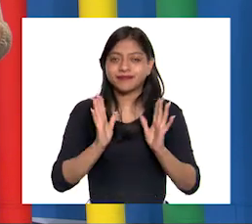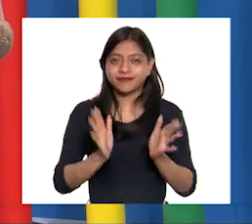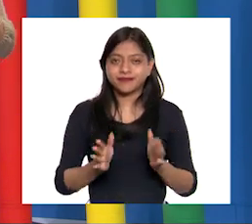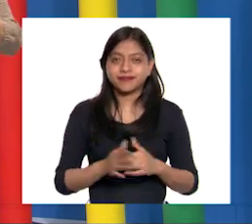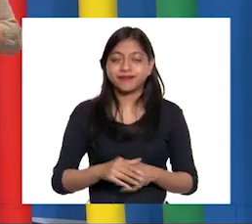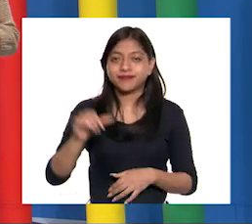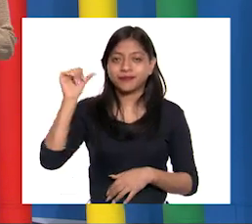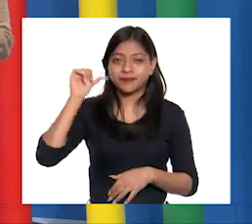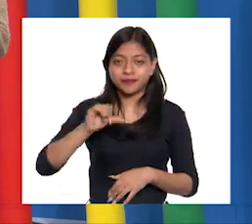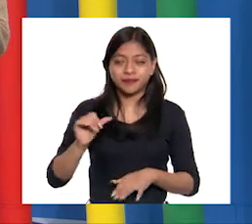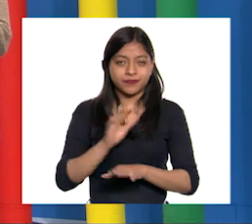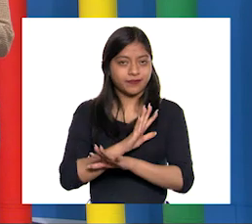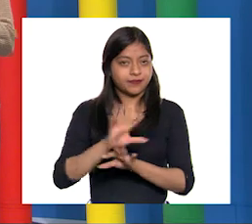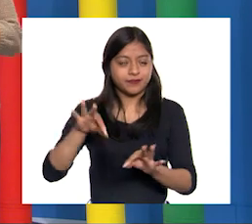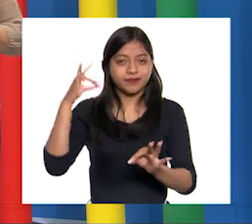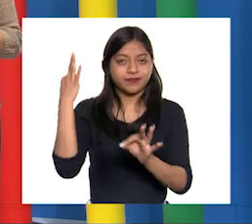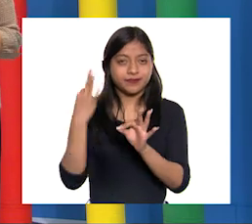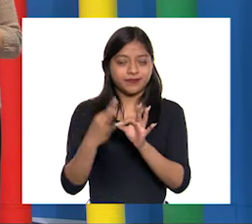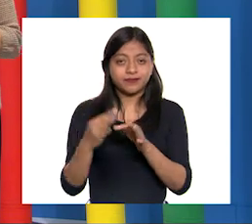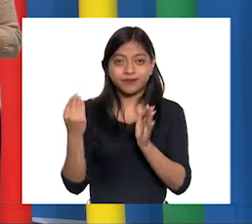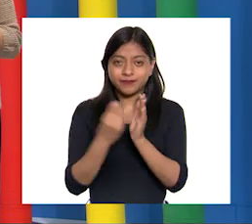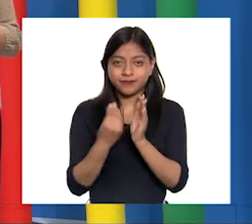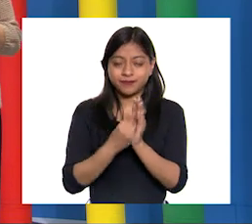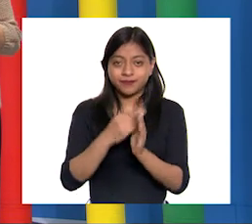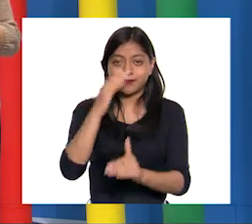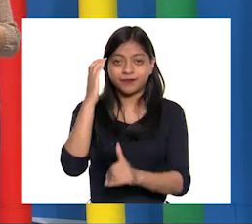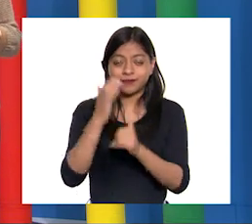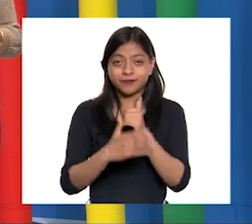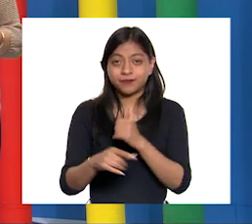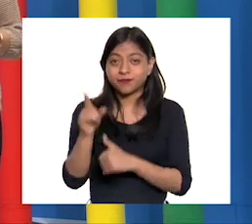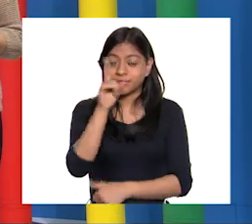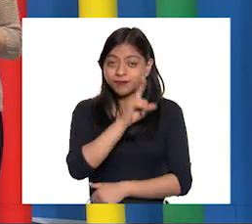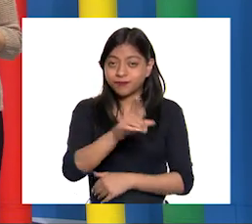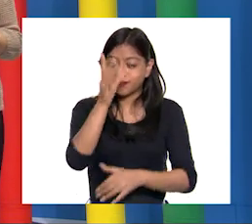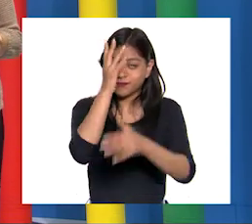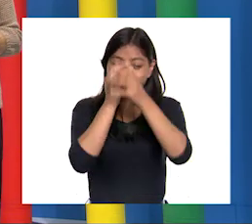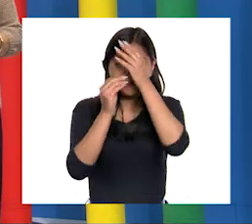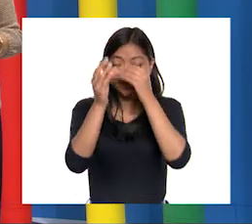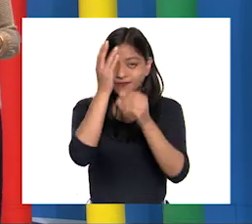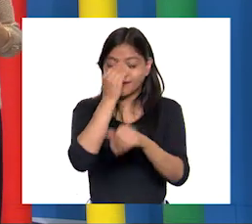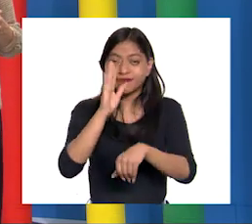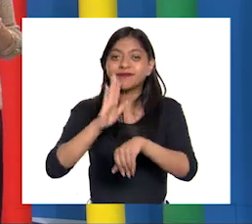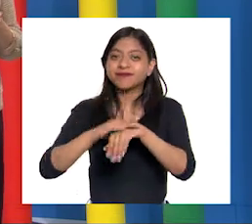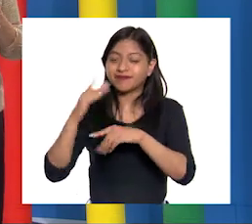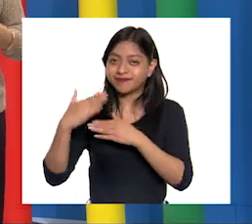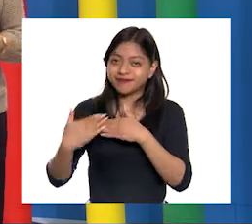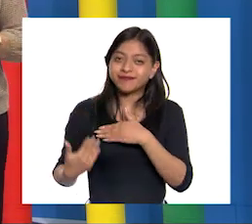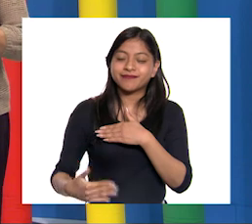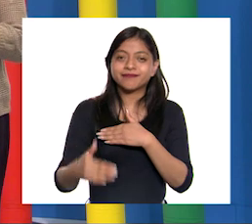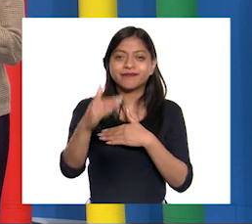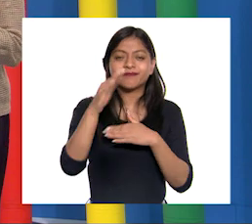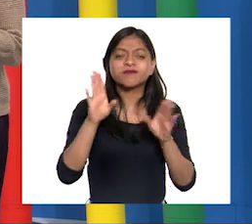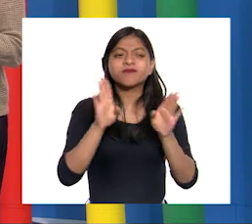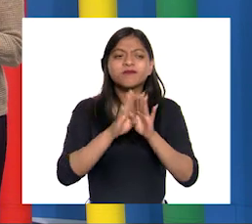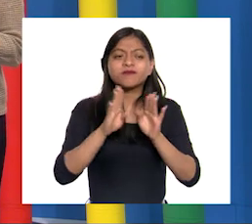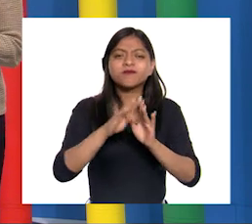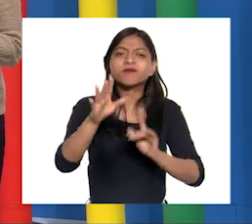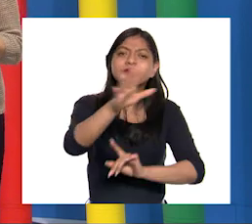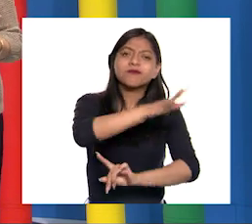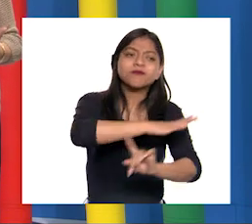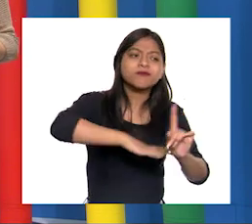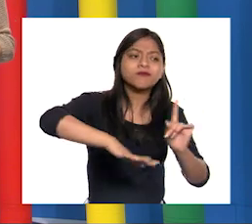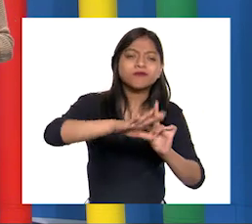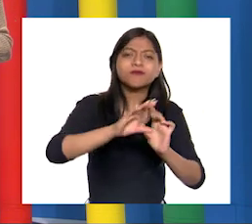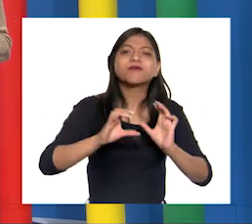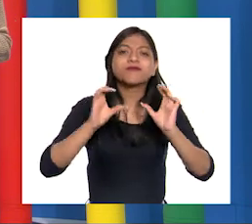por hoy hemos concluido la clase Seguiremos explorando formas de cuidar el ambiente